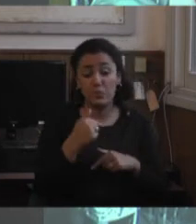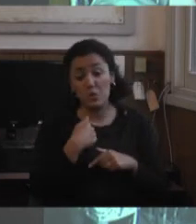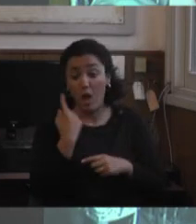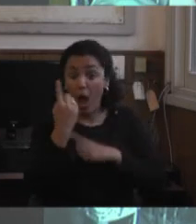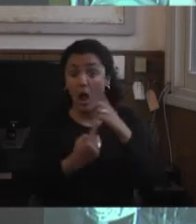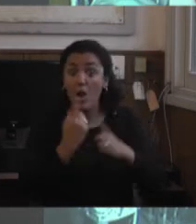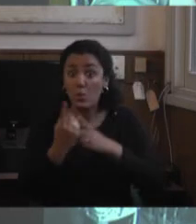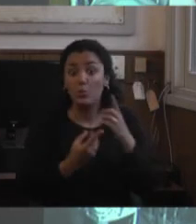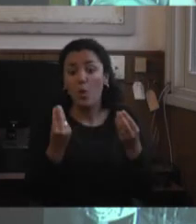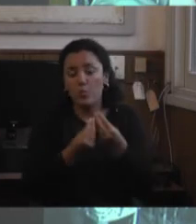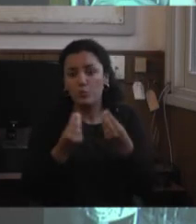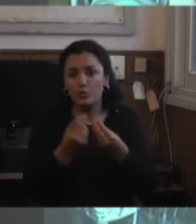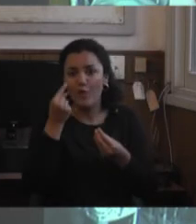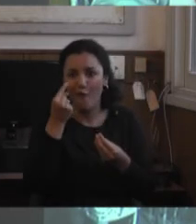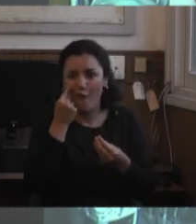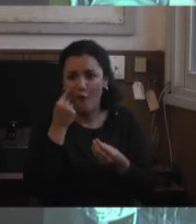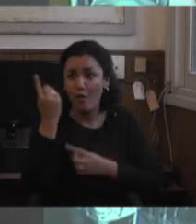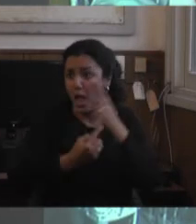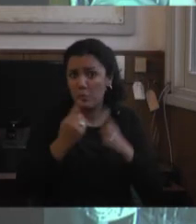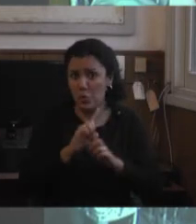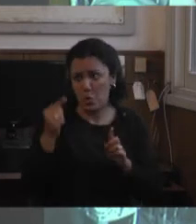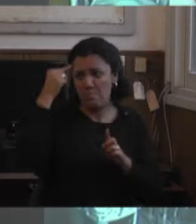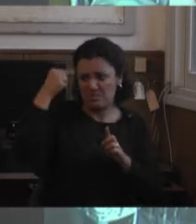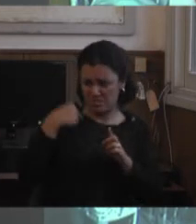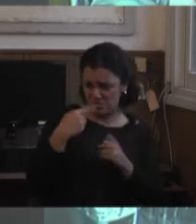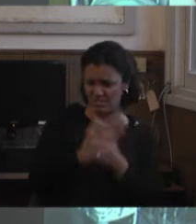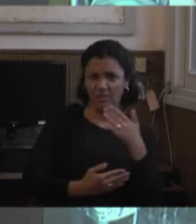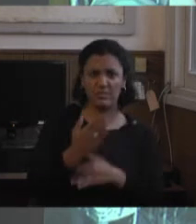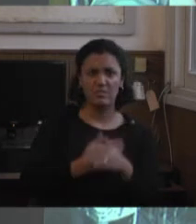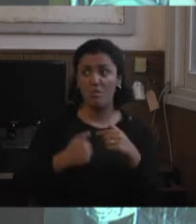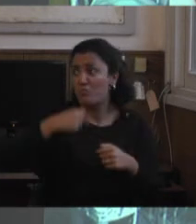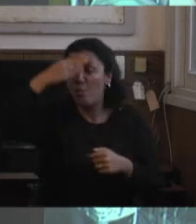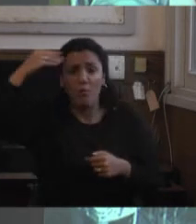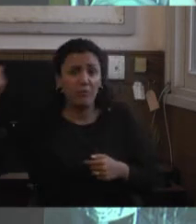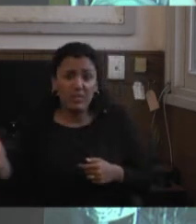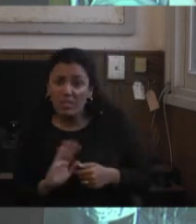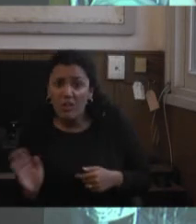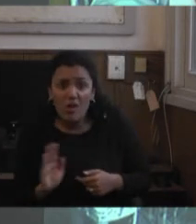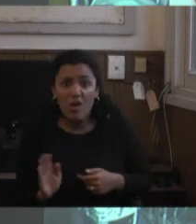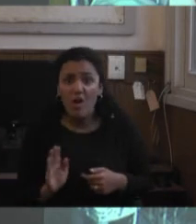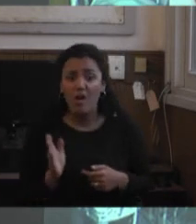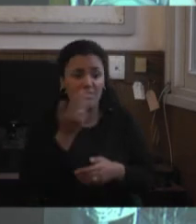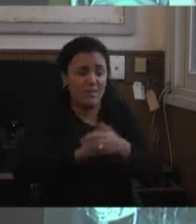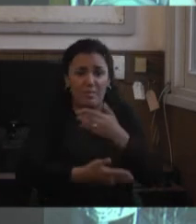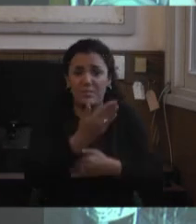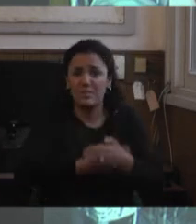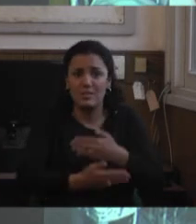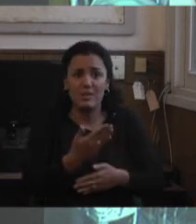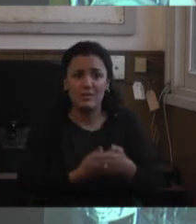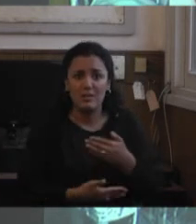y muchos ni se consideran que son discapacitados porque se olvidan. Cuando uno transita, hoy también comentaba esto,